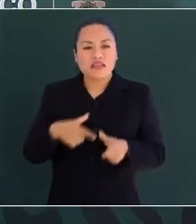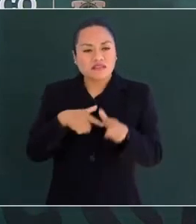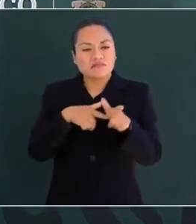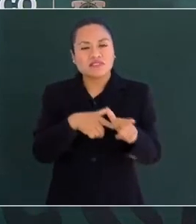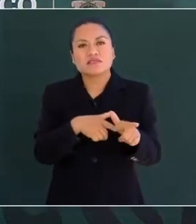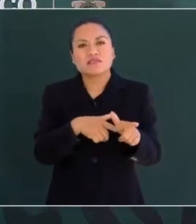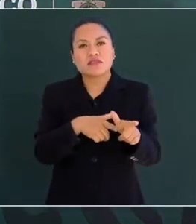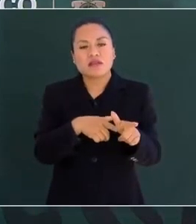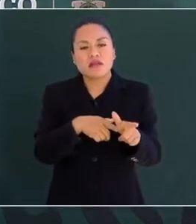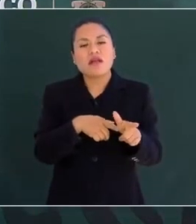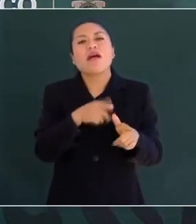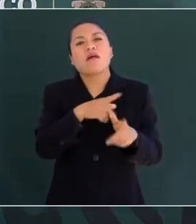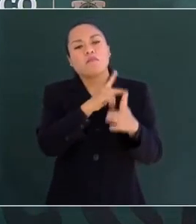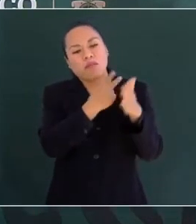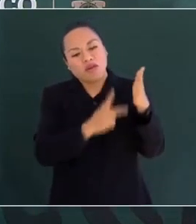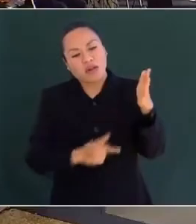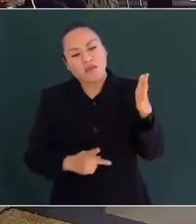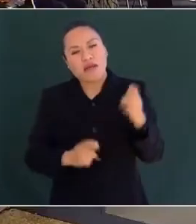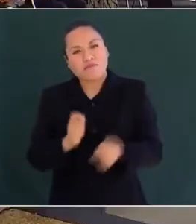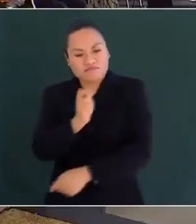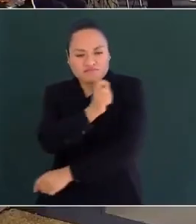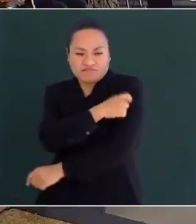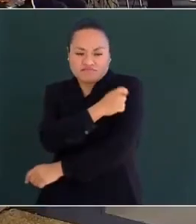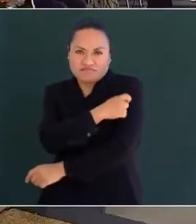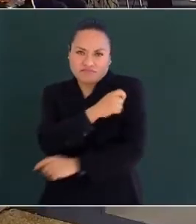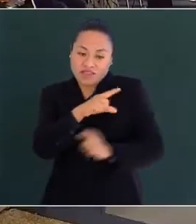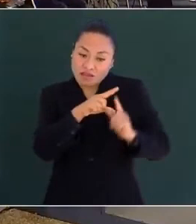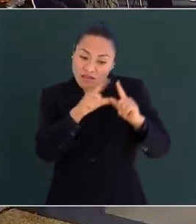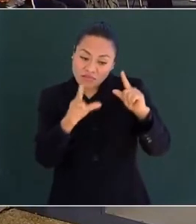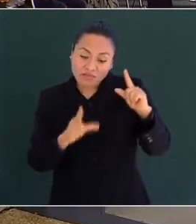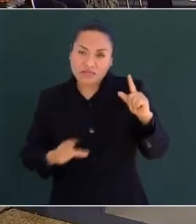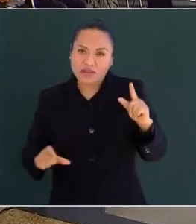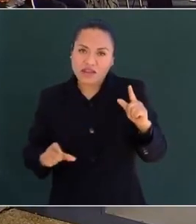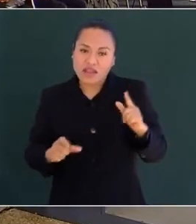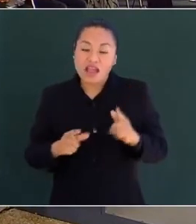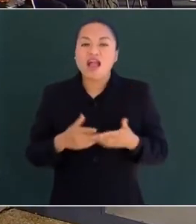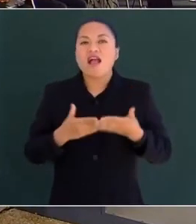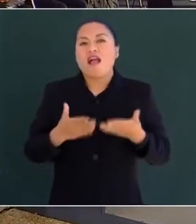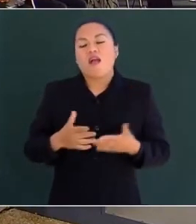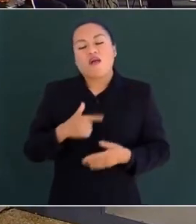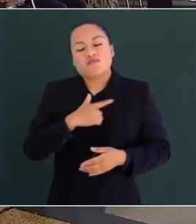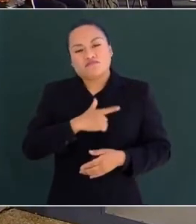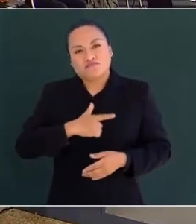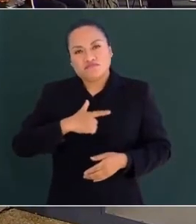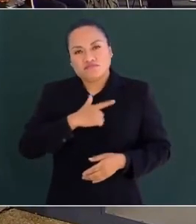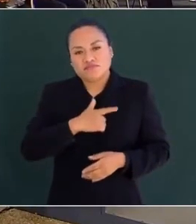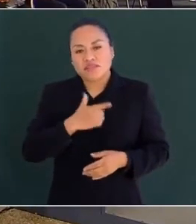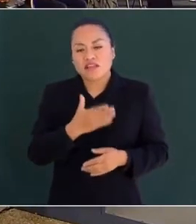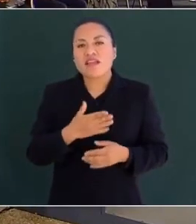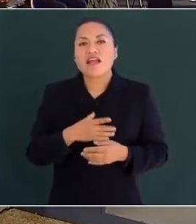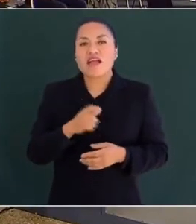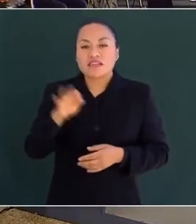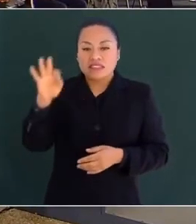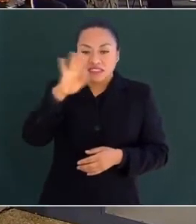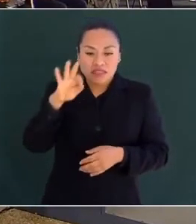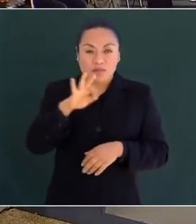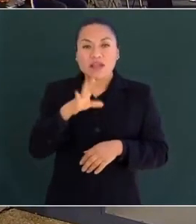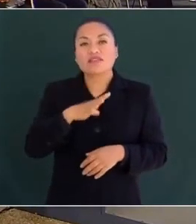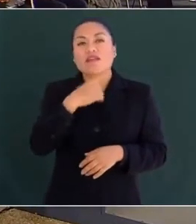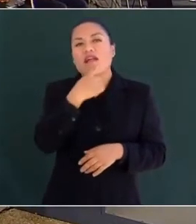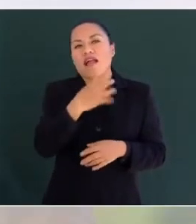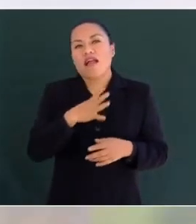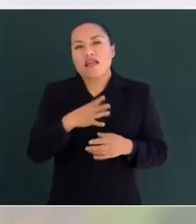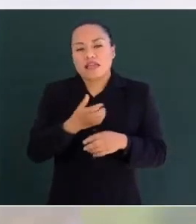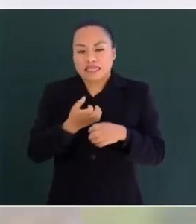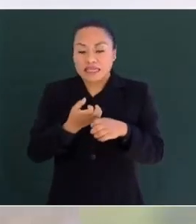del programa nacional de vacunación. Recibimos con esperanza esta noticia y a Chilpancingo, capital del estado de Guerrero,